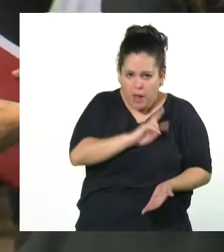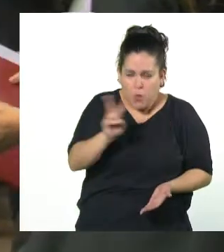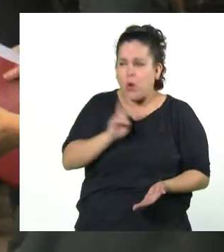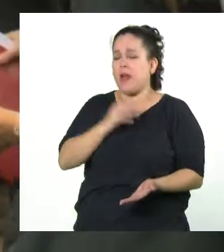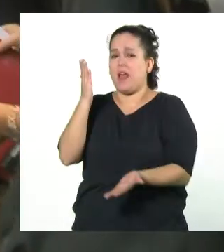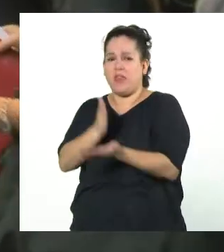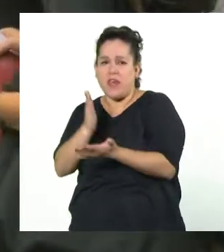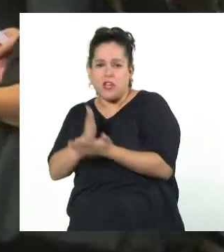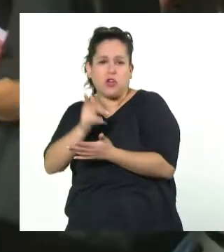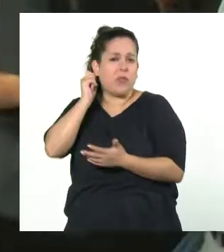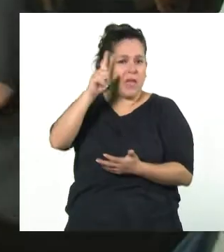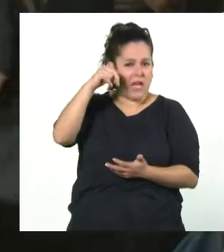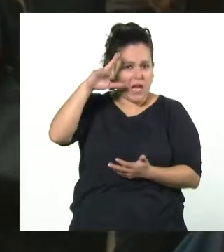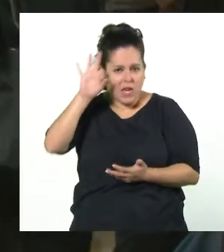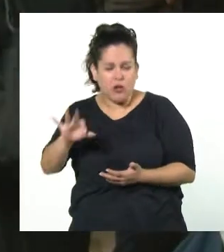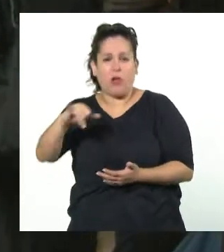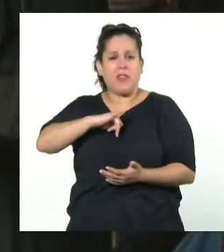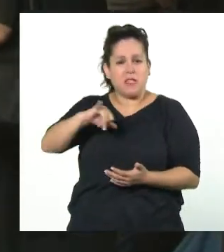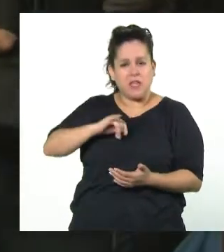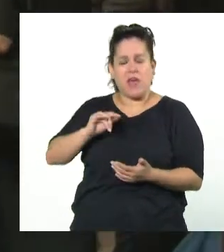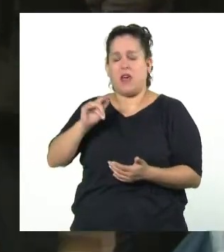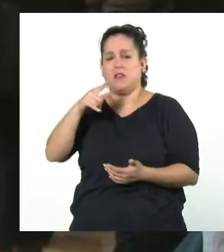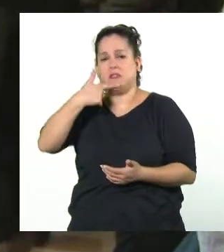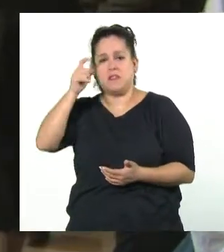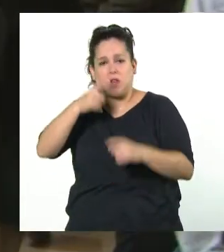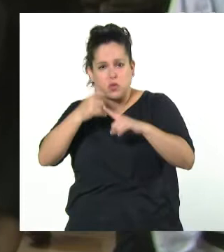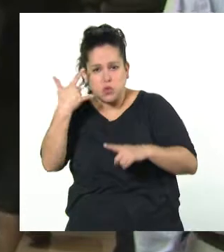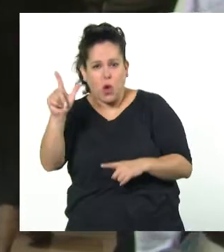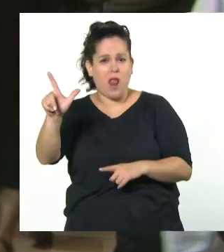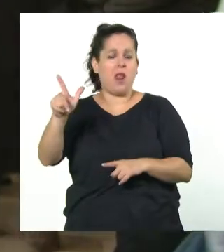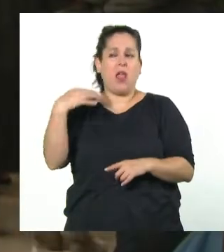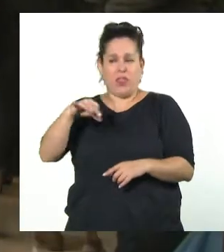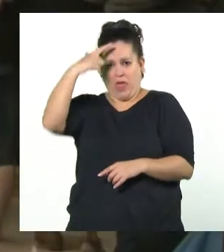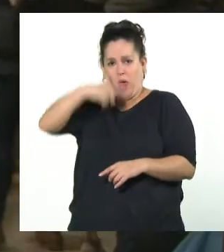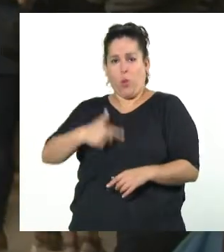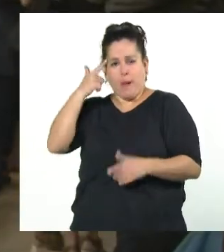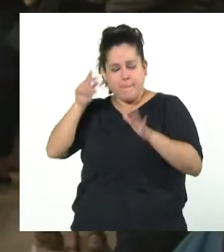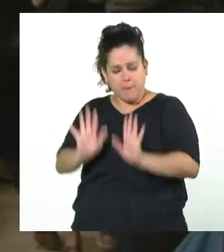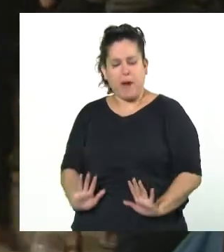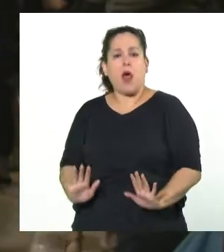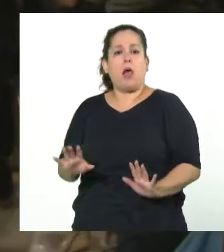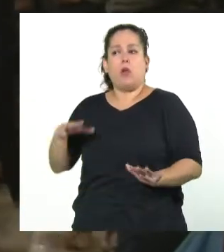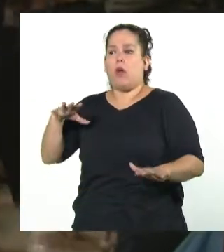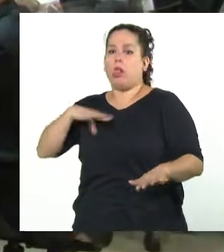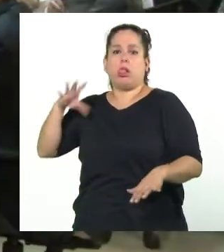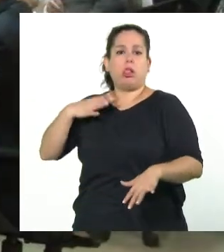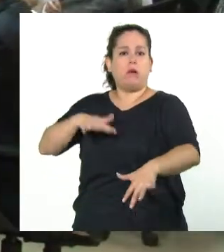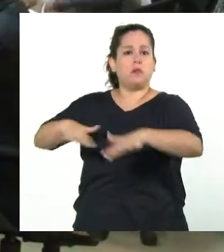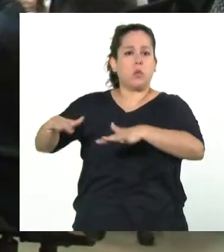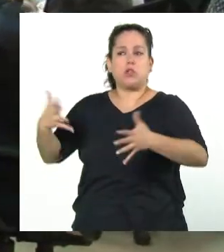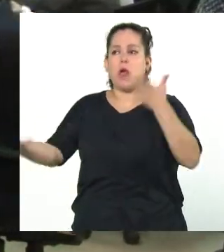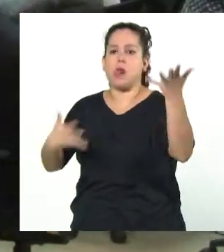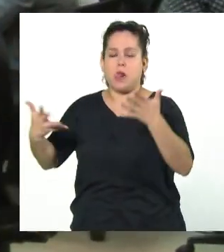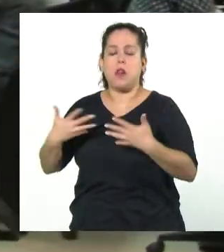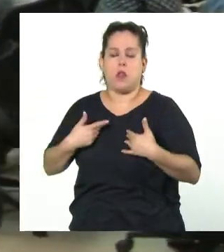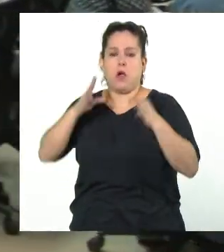y las identidades sexuales y estar preparados para abordar y para contemplar cualquier situación que se le presente, de modo que podamos prevenir